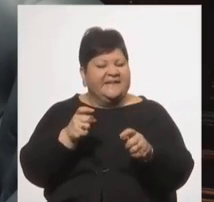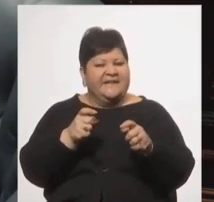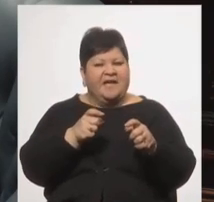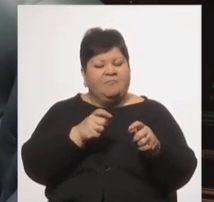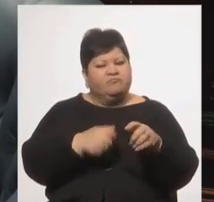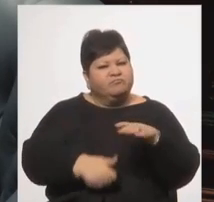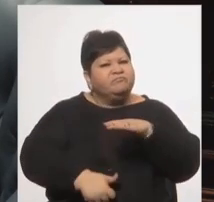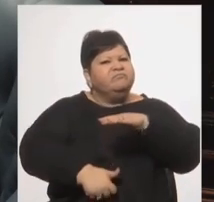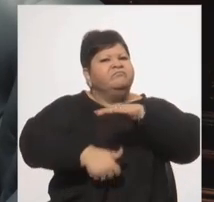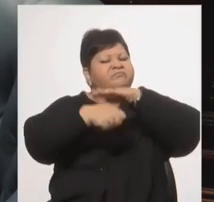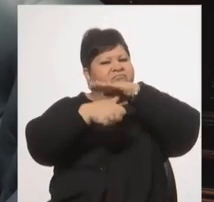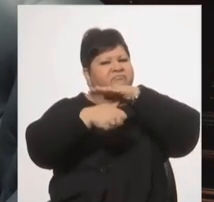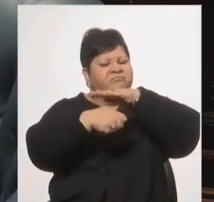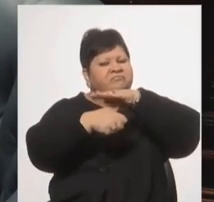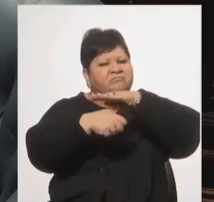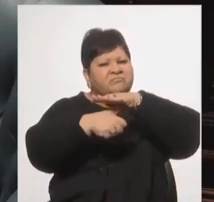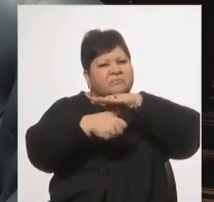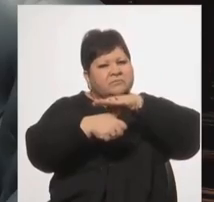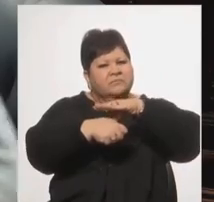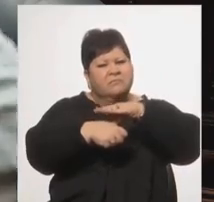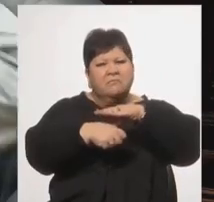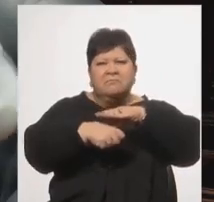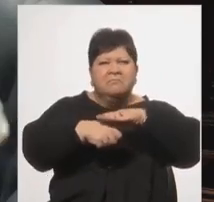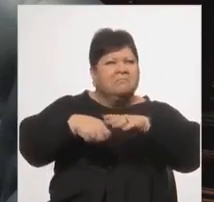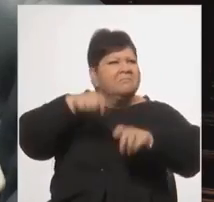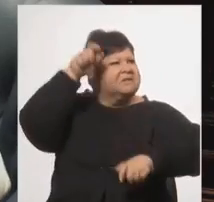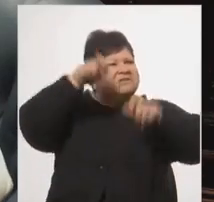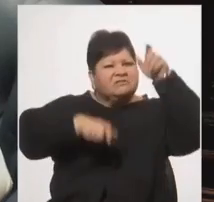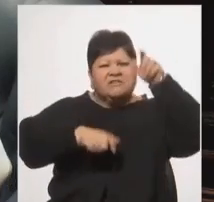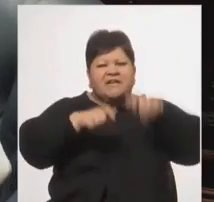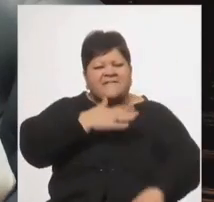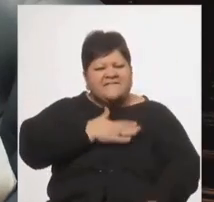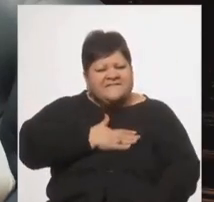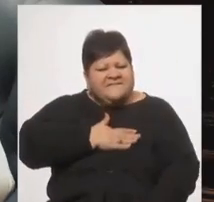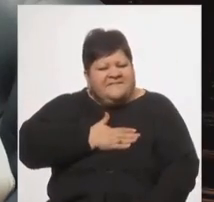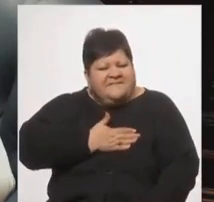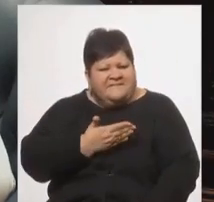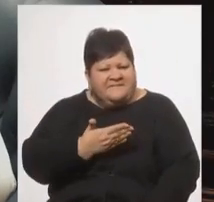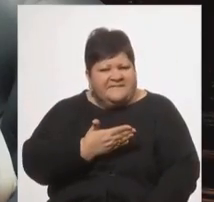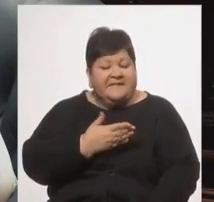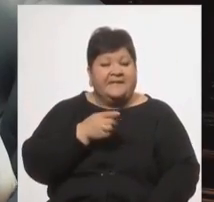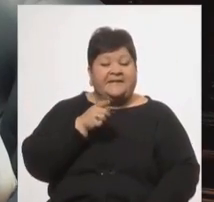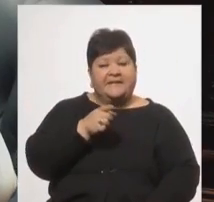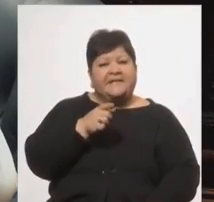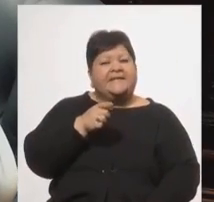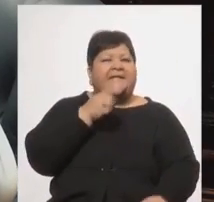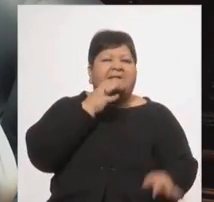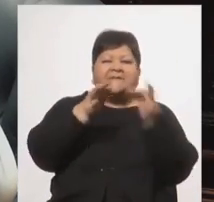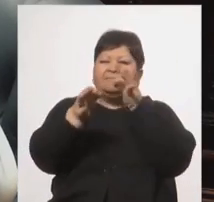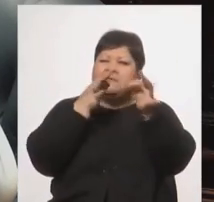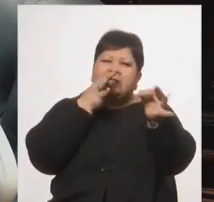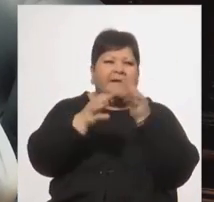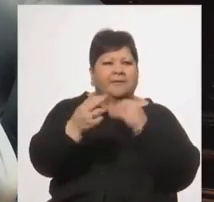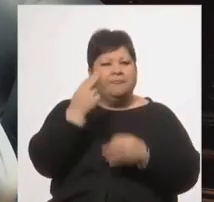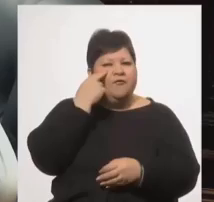profundamente popular. Y tiene una capacidad de explicar problemas complejos.